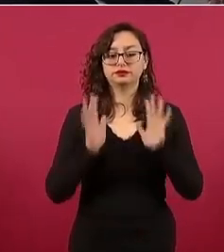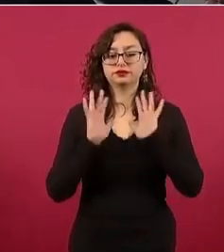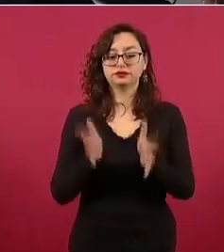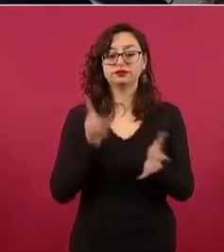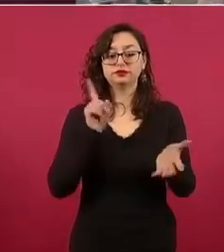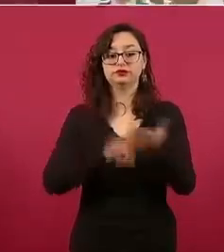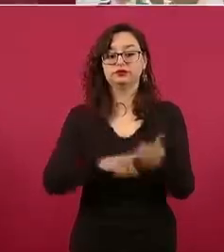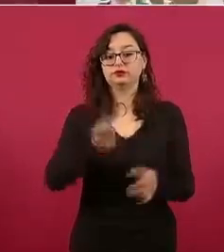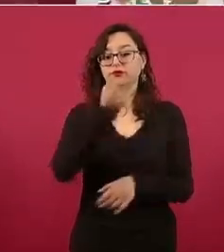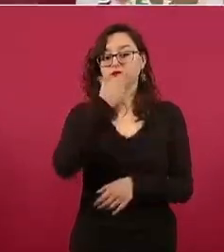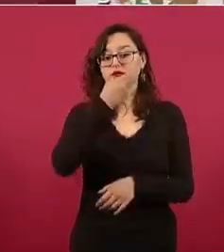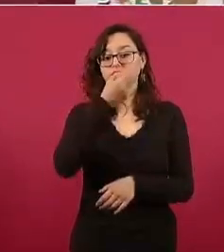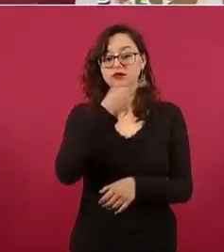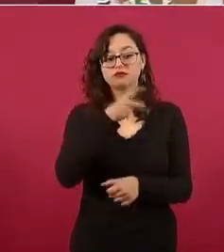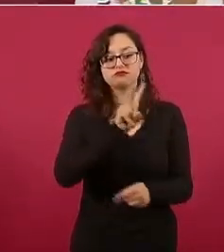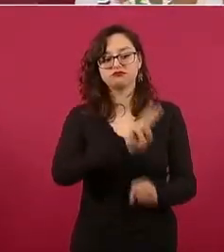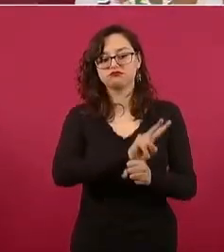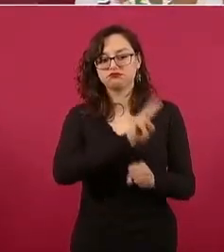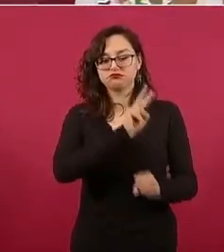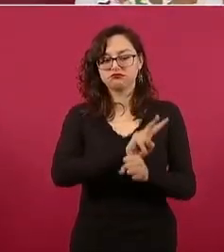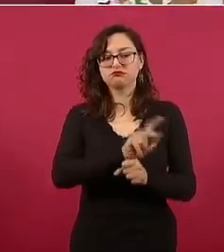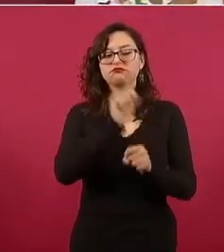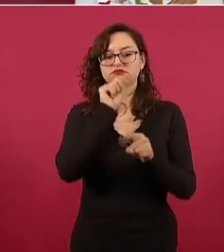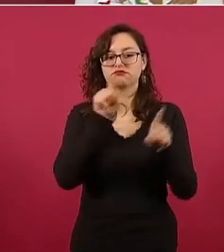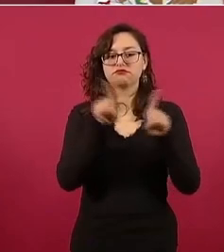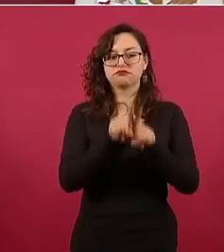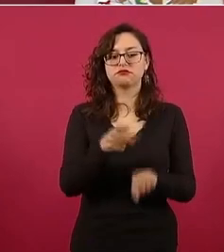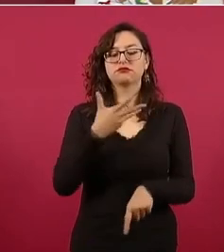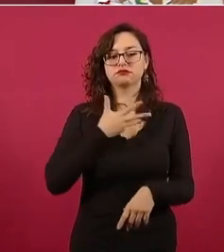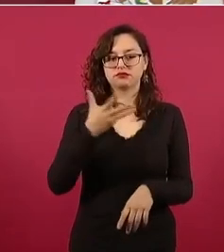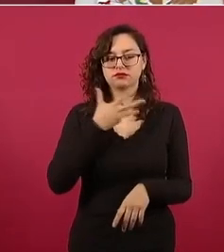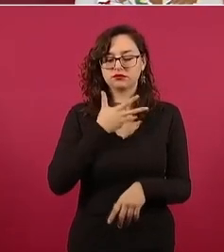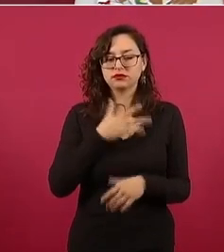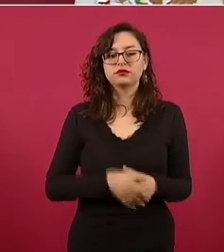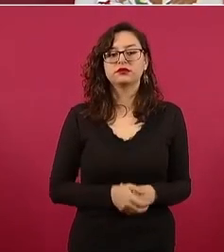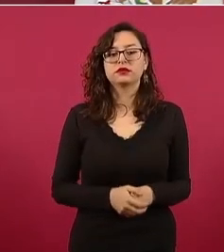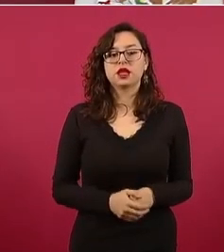mil 942 equipos habilitados,